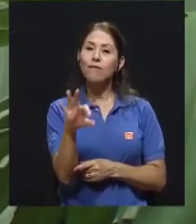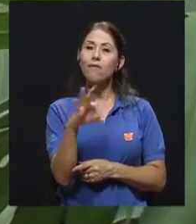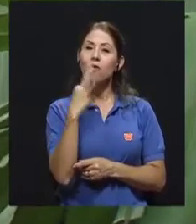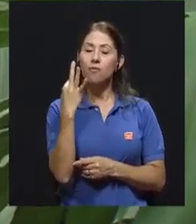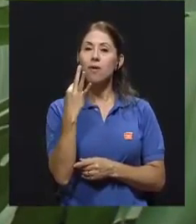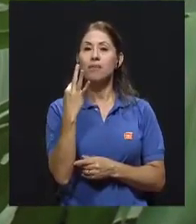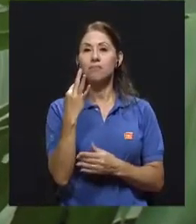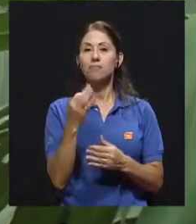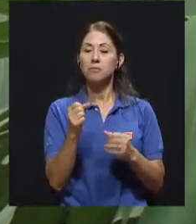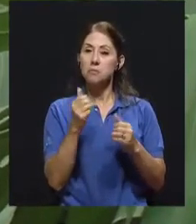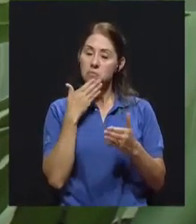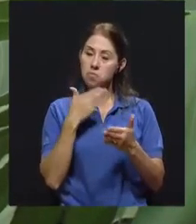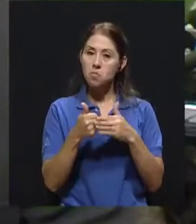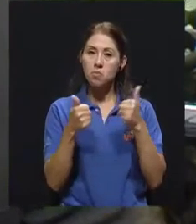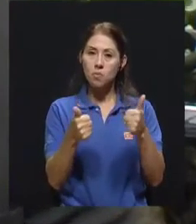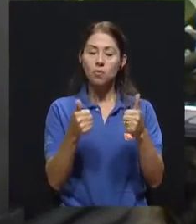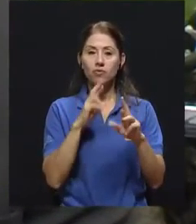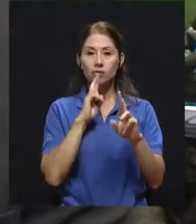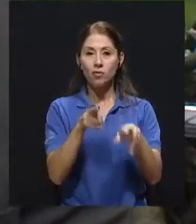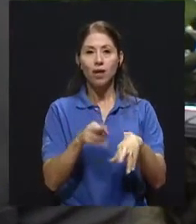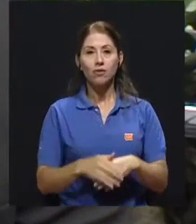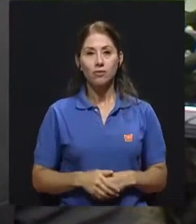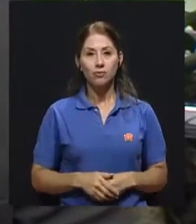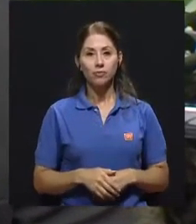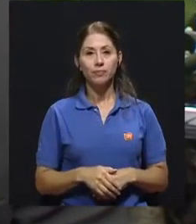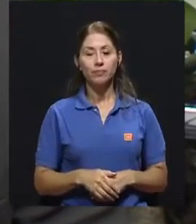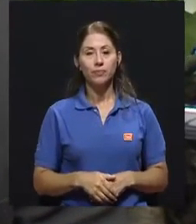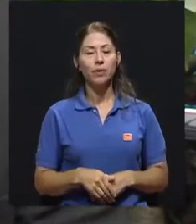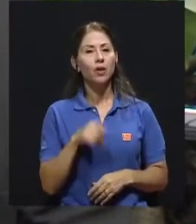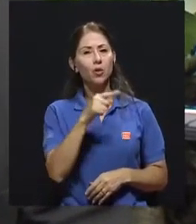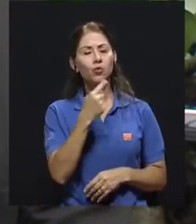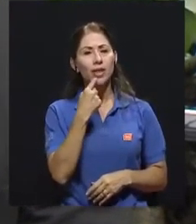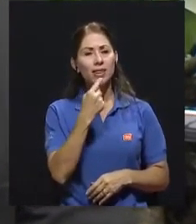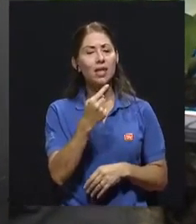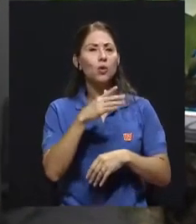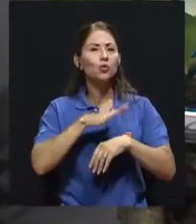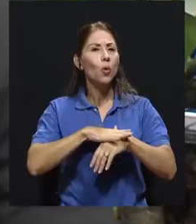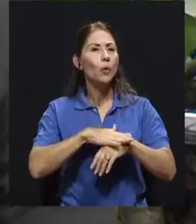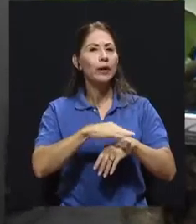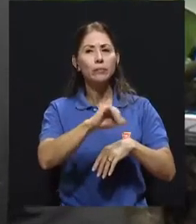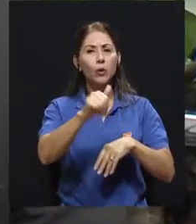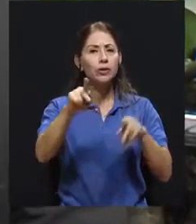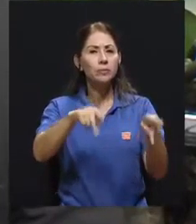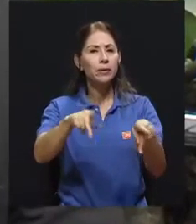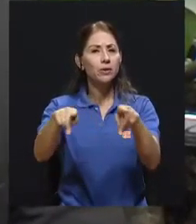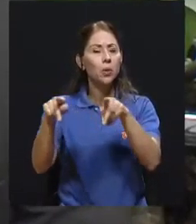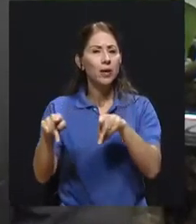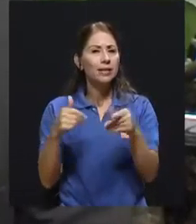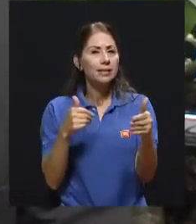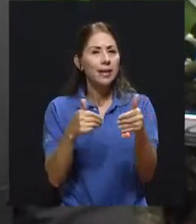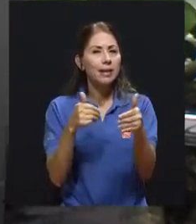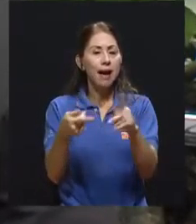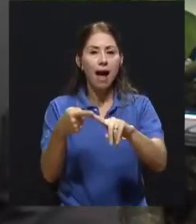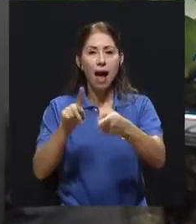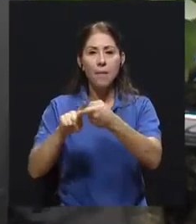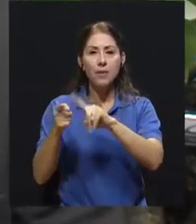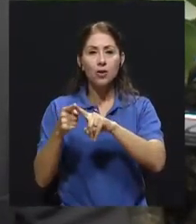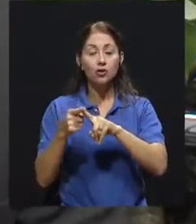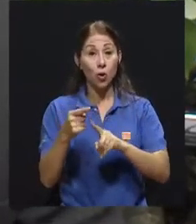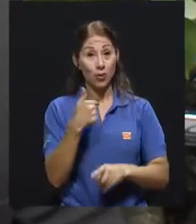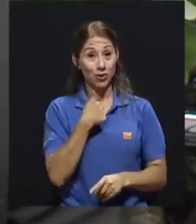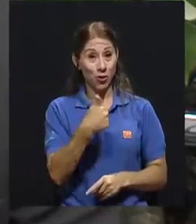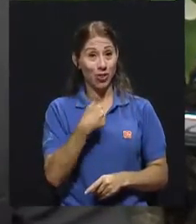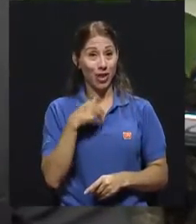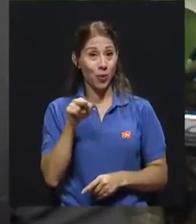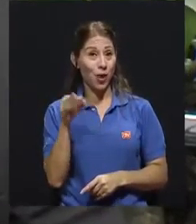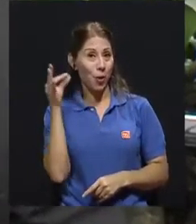son convenientes y que tienen resultados. Yo quería retomar eso que usted dijo de los amigos y de las personas que están cerca, porque, bueno, yo tengo una compañera